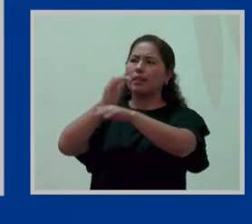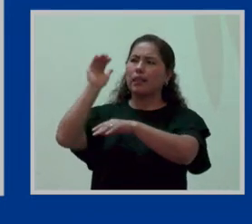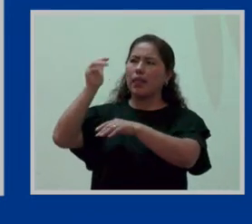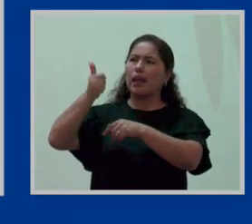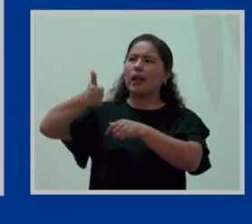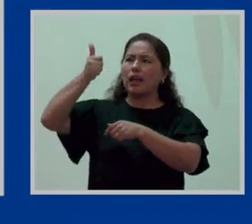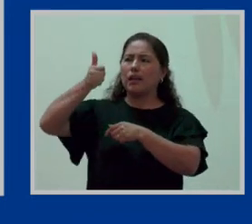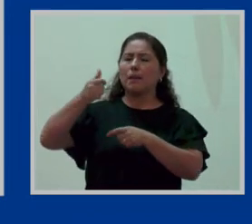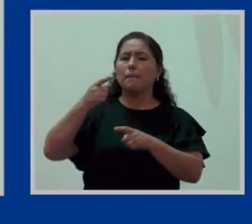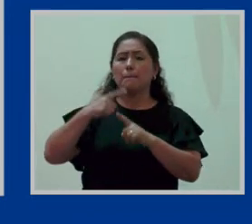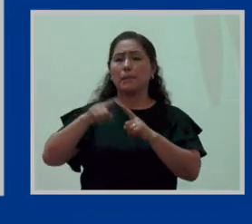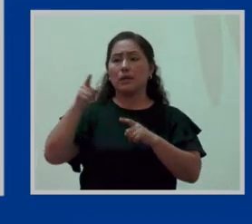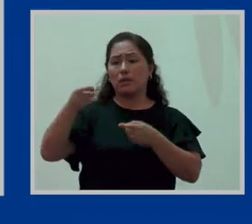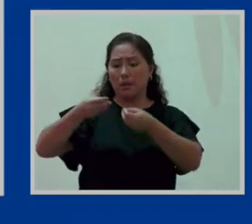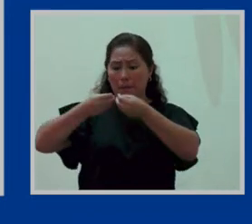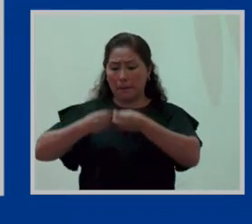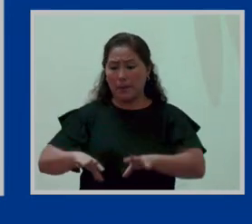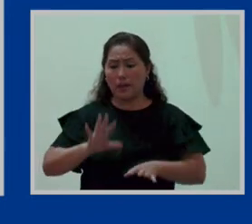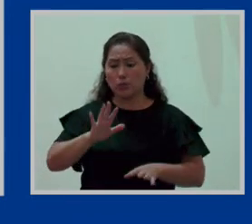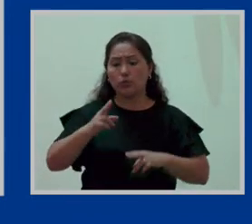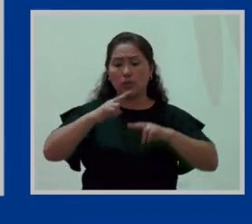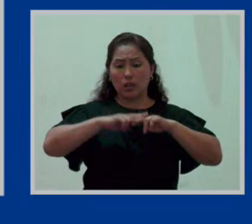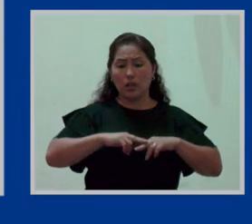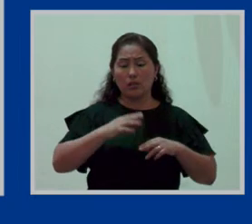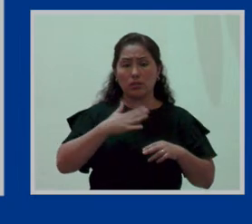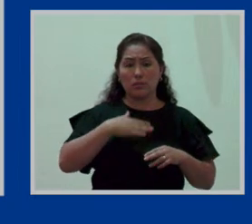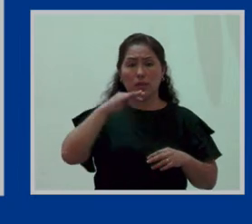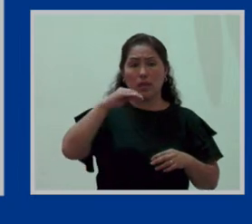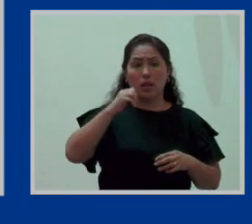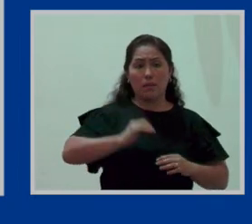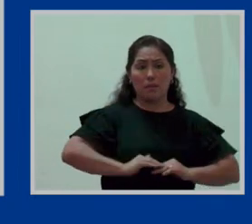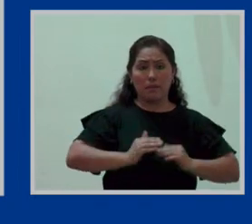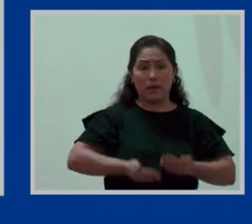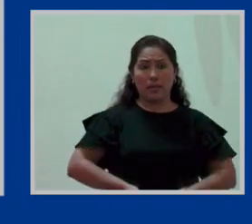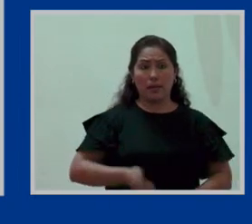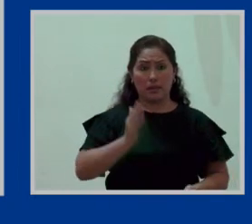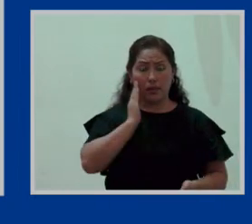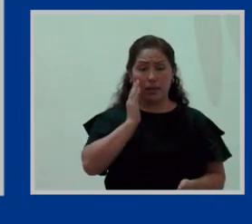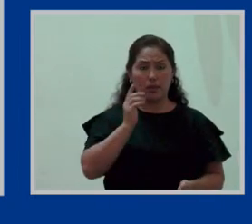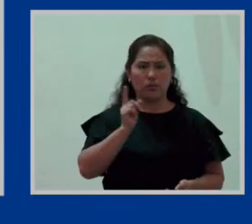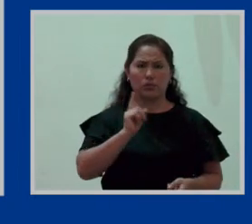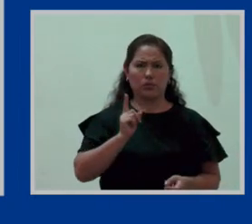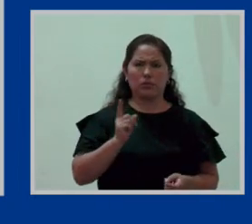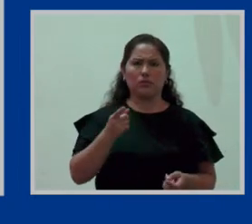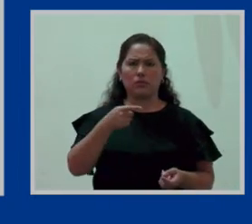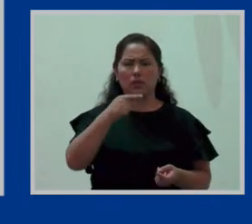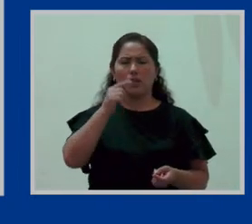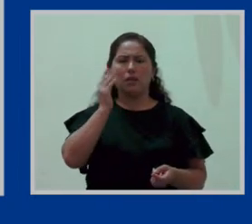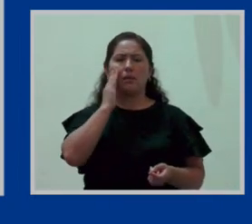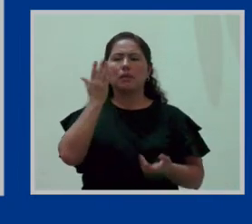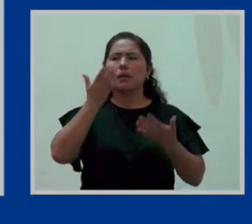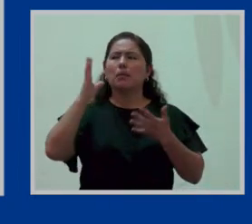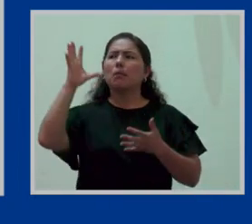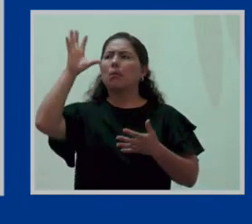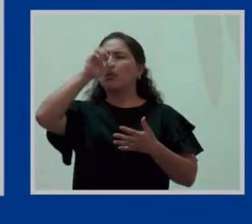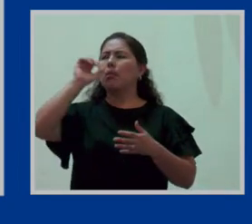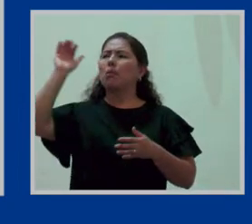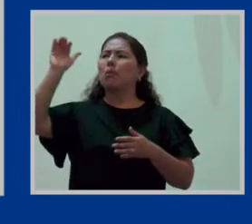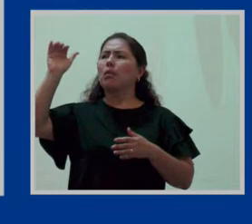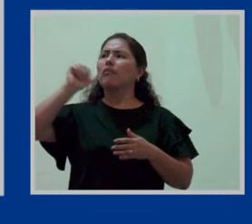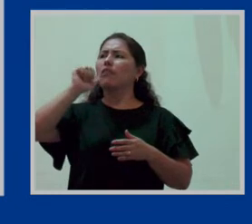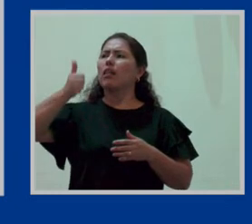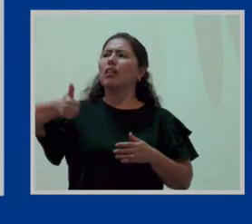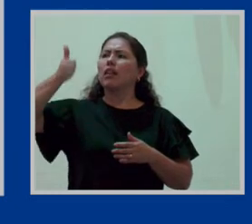Pero eso no le hace perder su descanso por maternidad, ¿ah? Ojo, podría ser que la madre no comunicó que su fecha